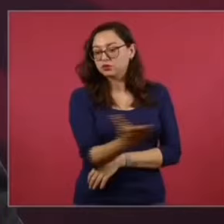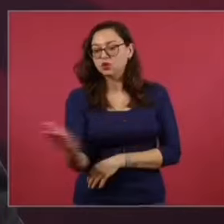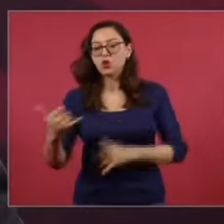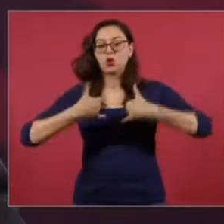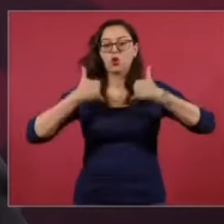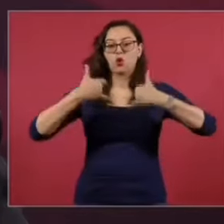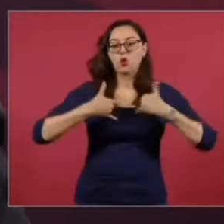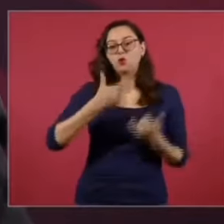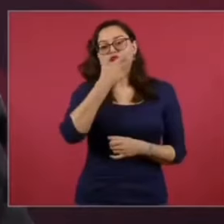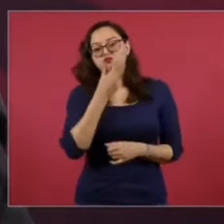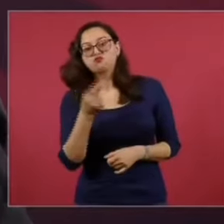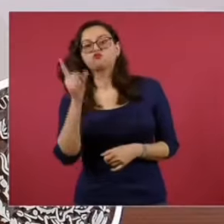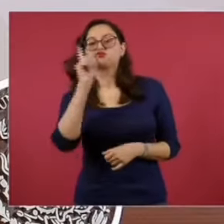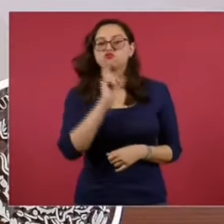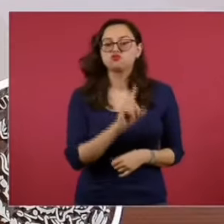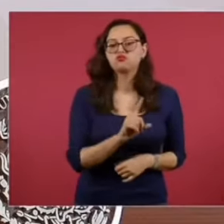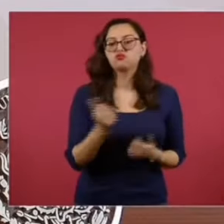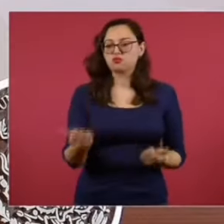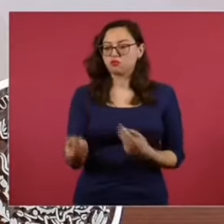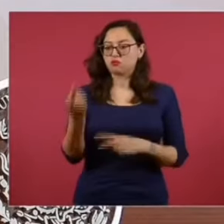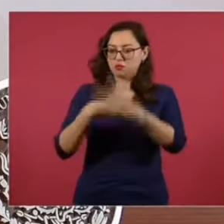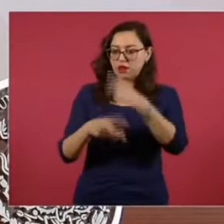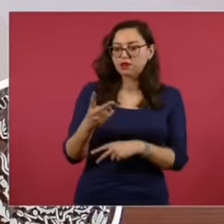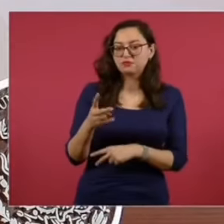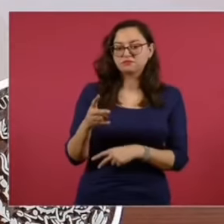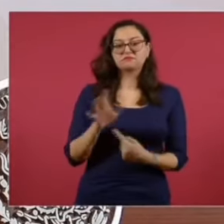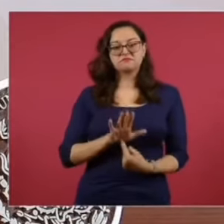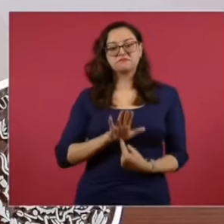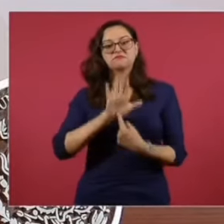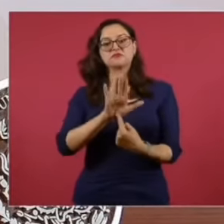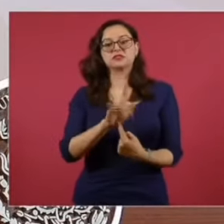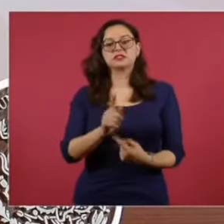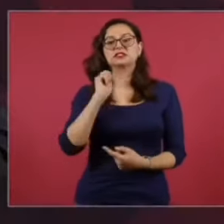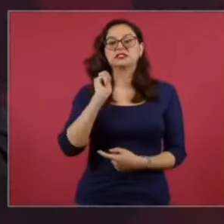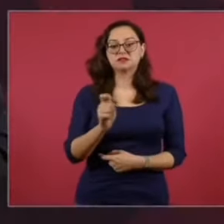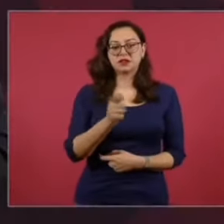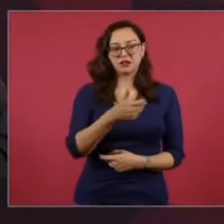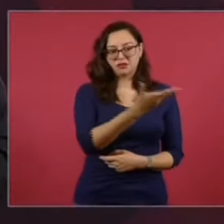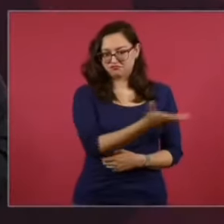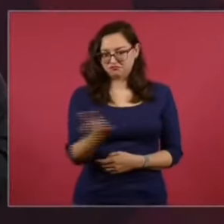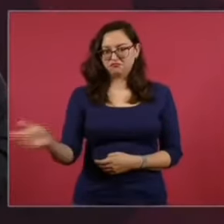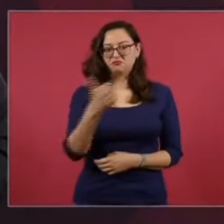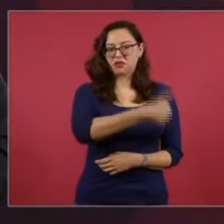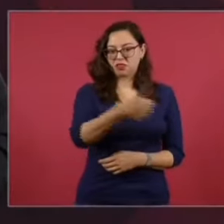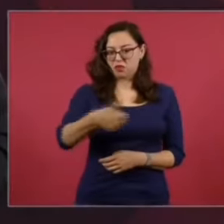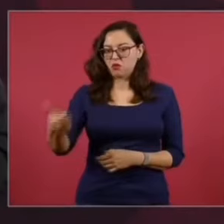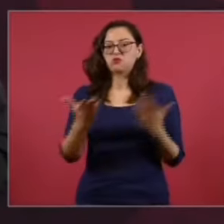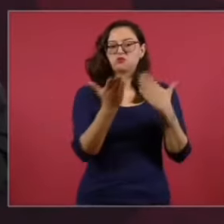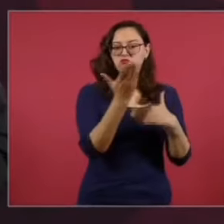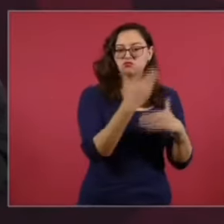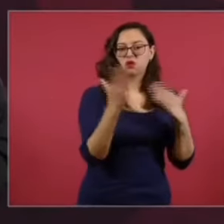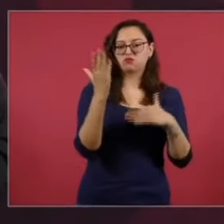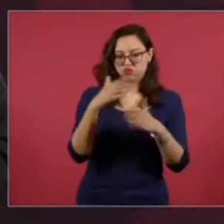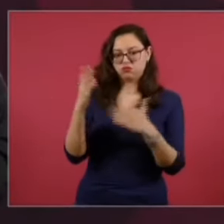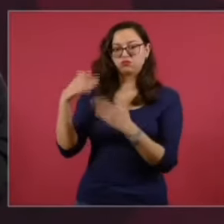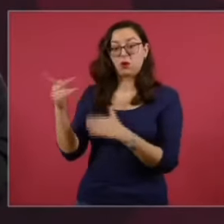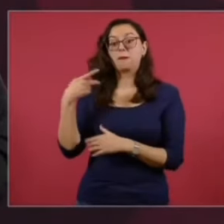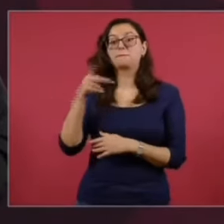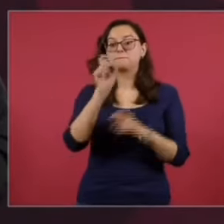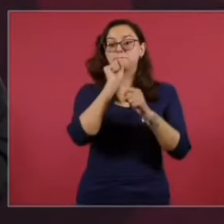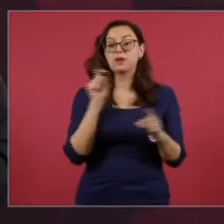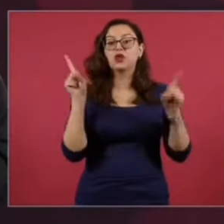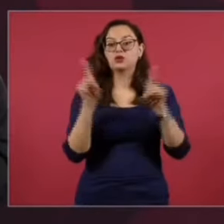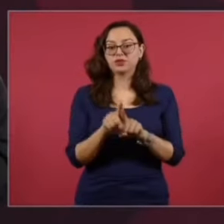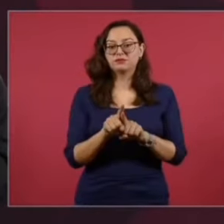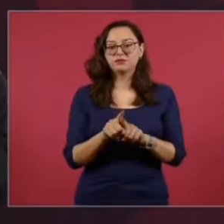jovencitas que el día de hoy nos acompañan, no sólo representan un logro personal, los felicito, porque representan también la renovación de